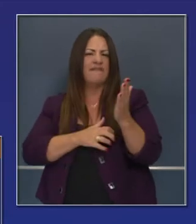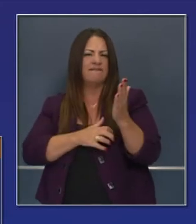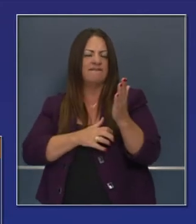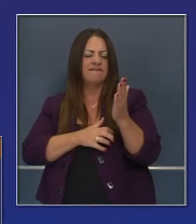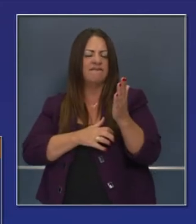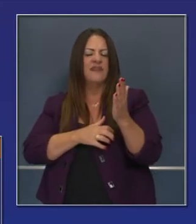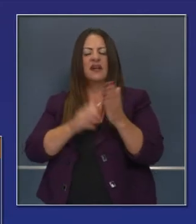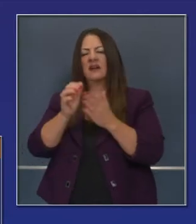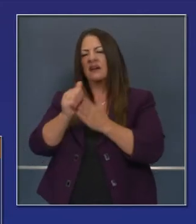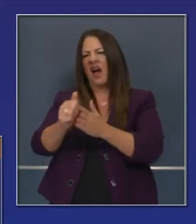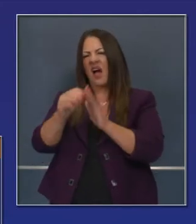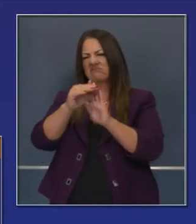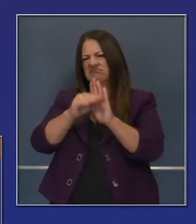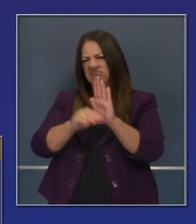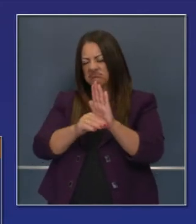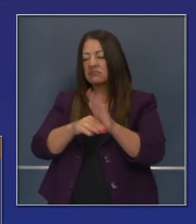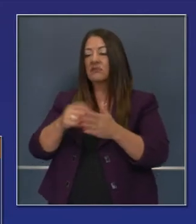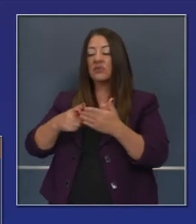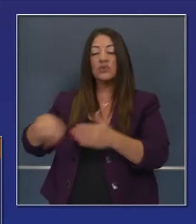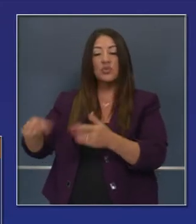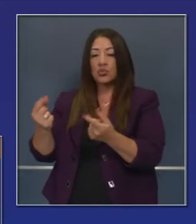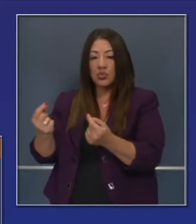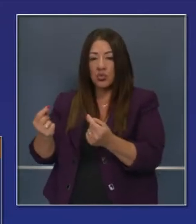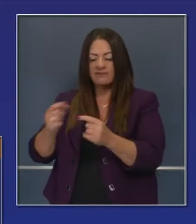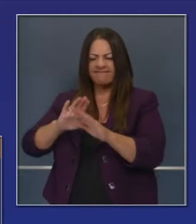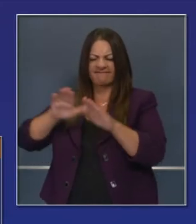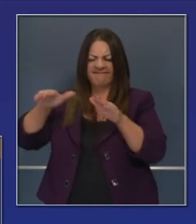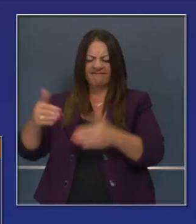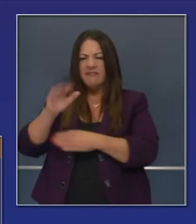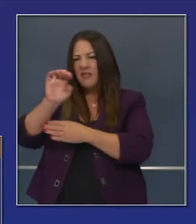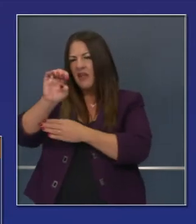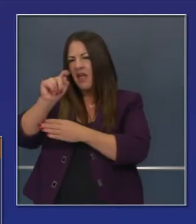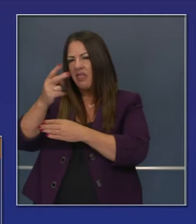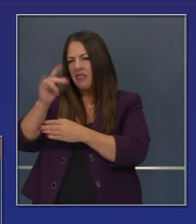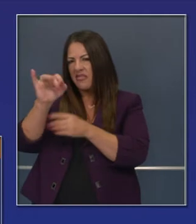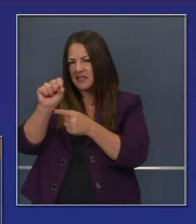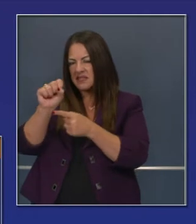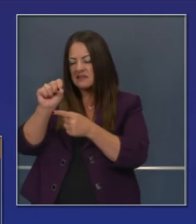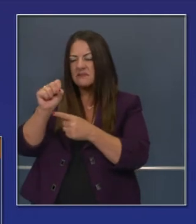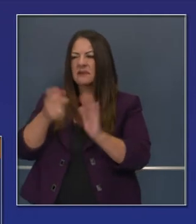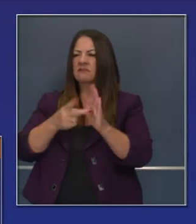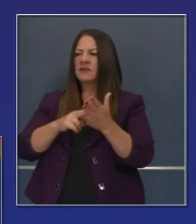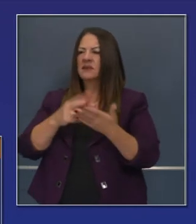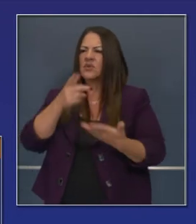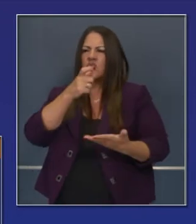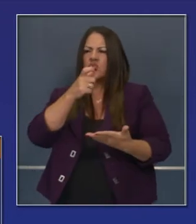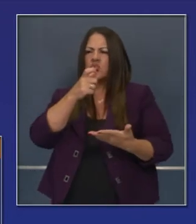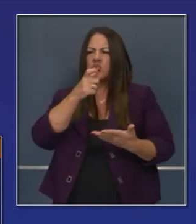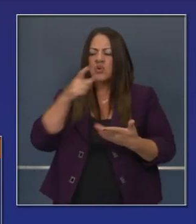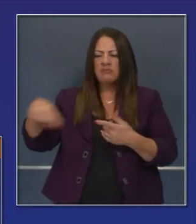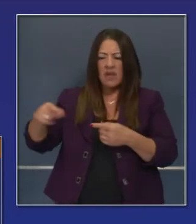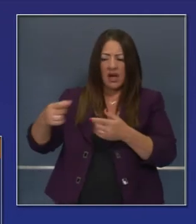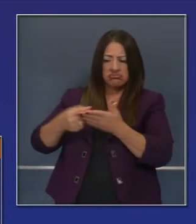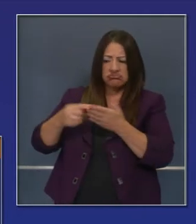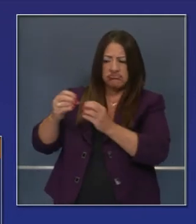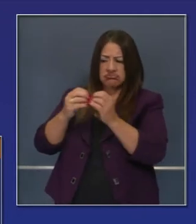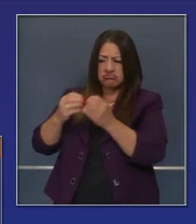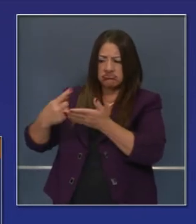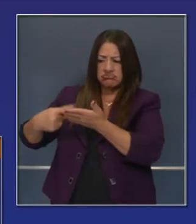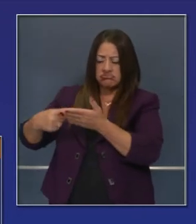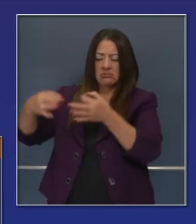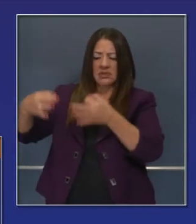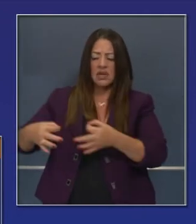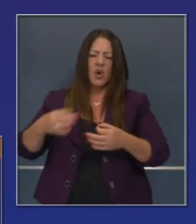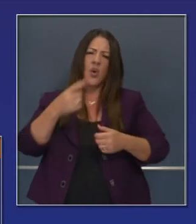para dictar pautas. Esto es para concentrarnos en la ética de la distribución, quién debe recibir